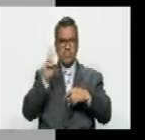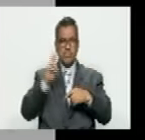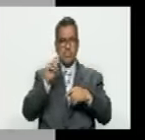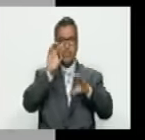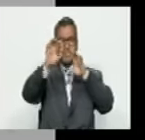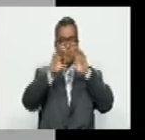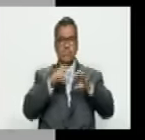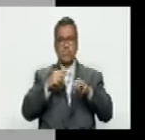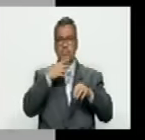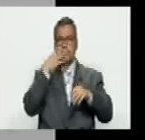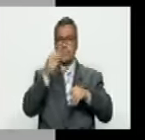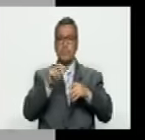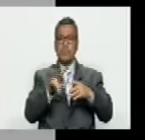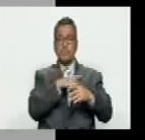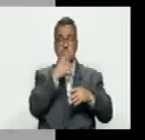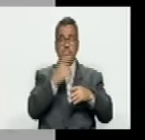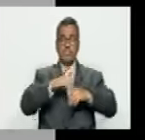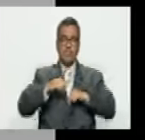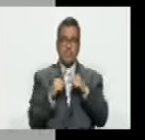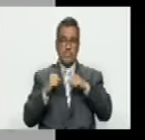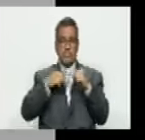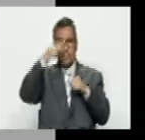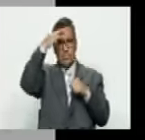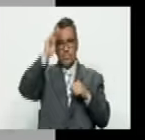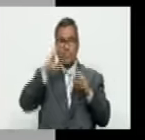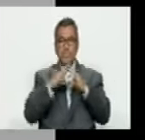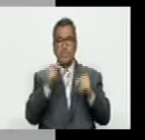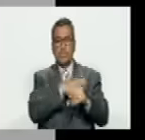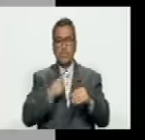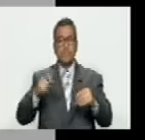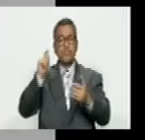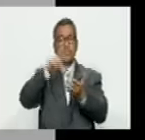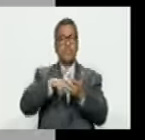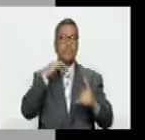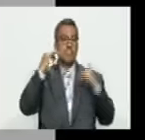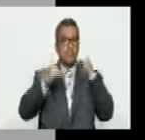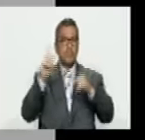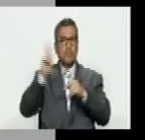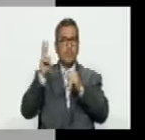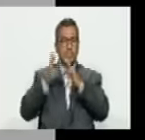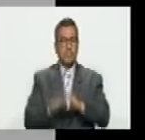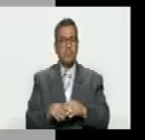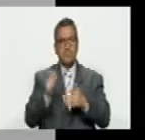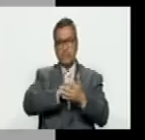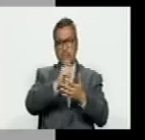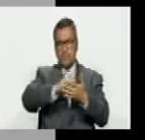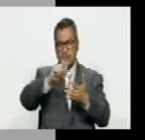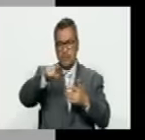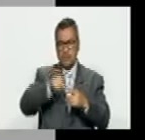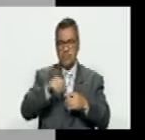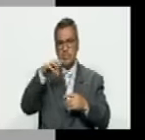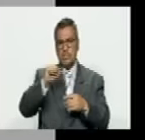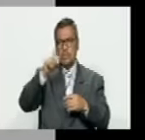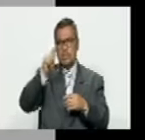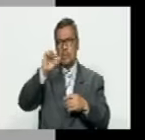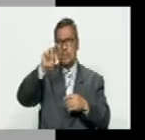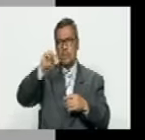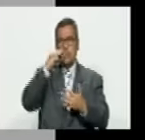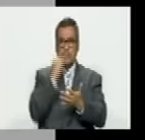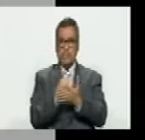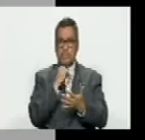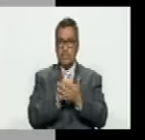París, Buenos Aires Chile, Bogotá, México todo el que quiera anotarse en la fiesta en el venezolano también firmando por altavista que probó